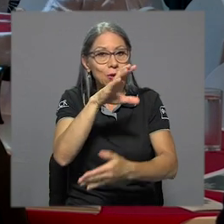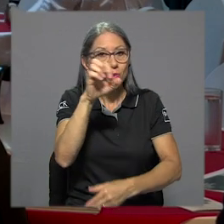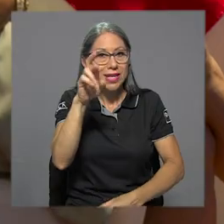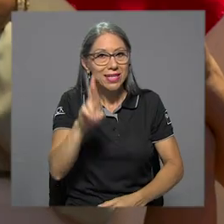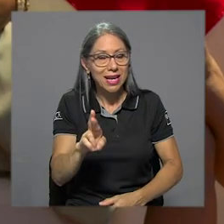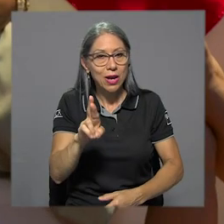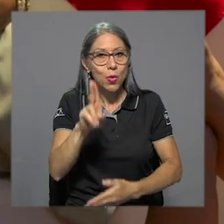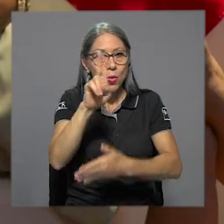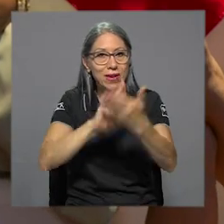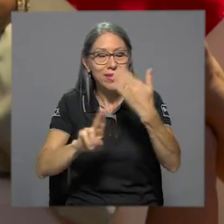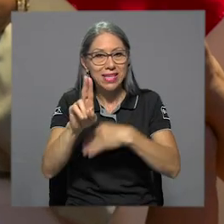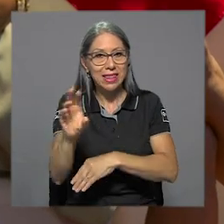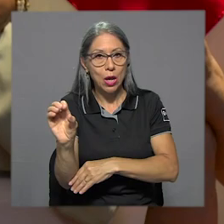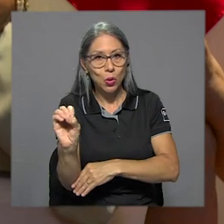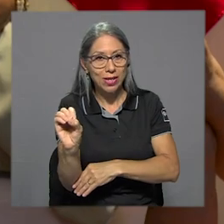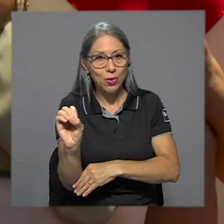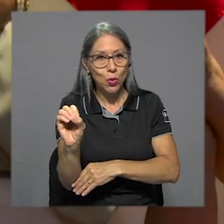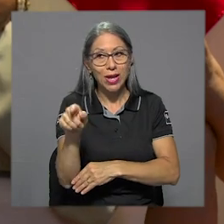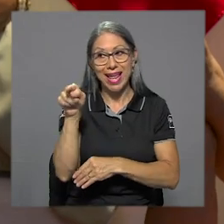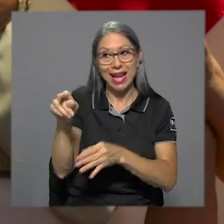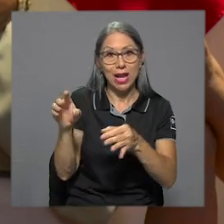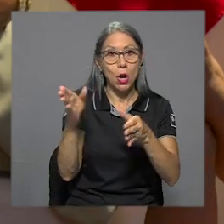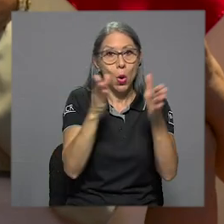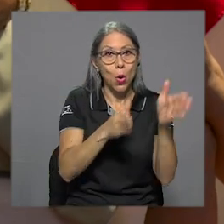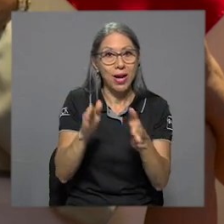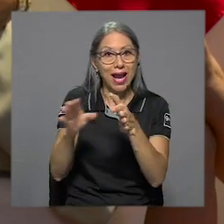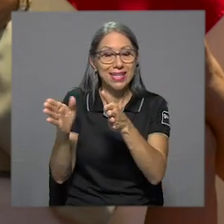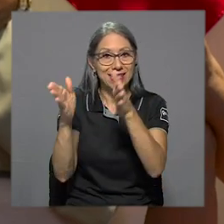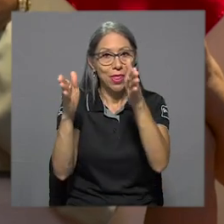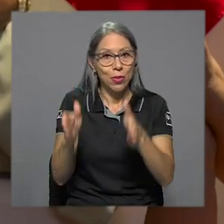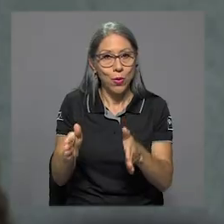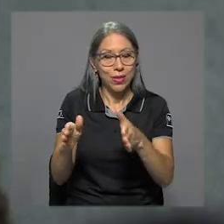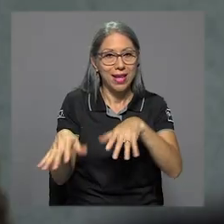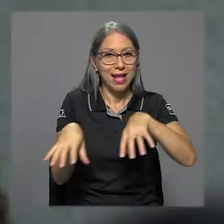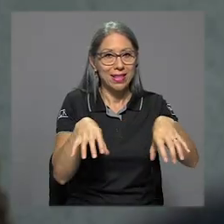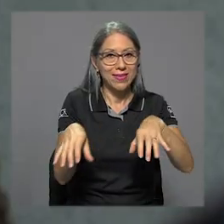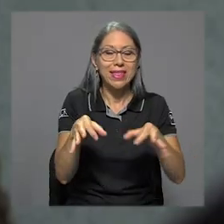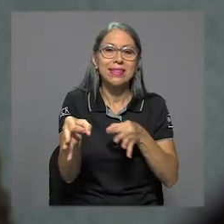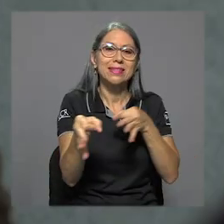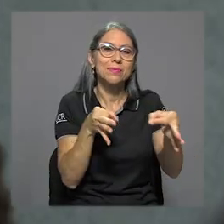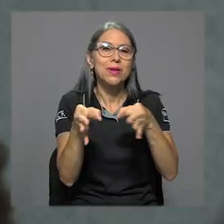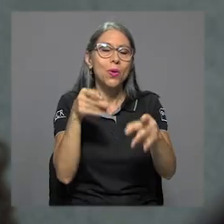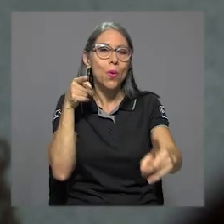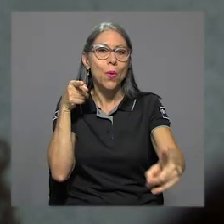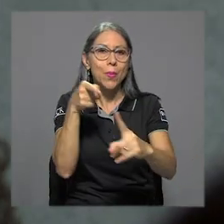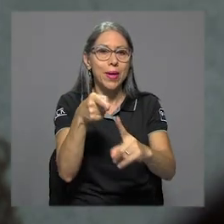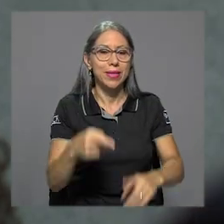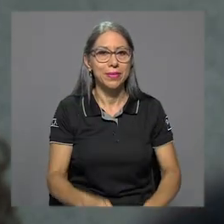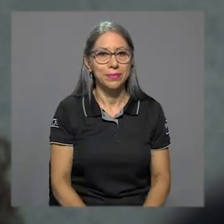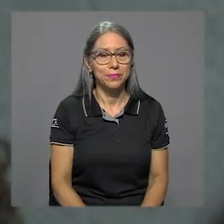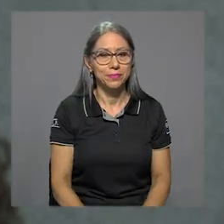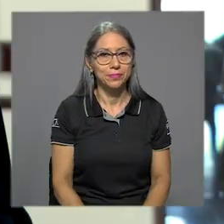Rica de la Universidad de Osnabroc y organizador de la actividad, explicó su objetivo.